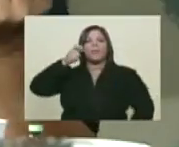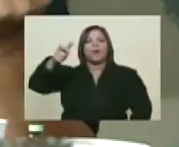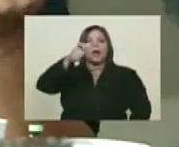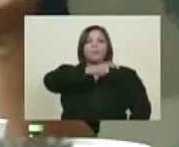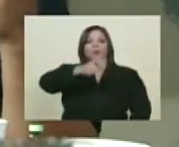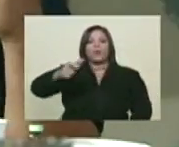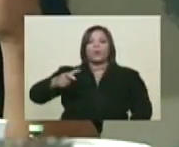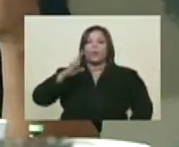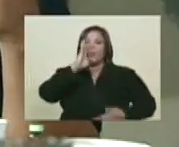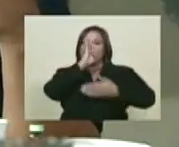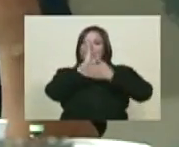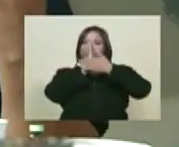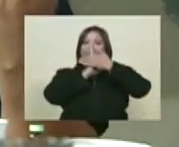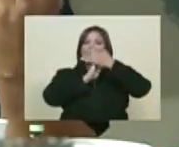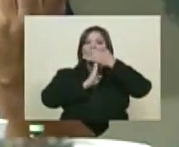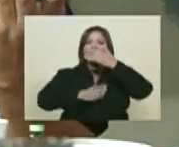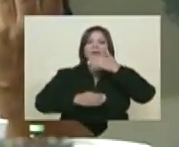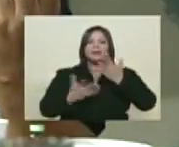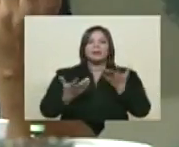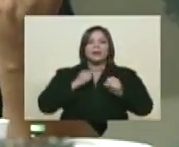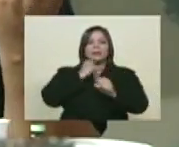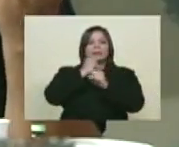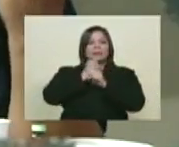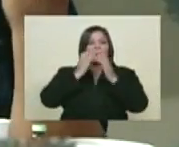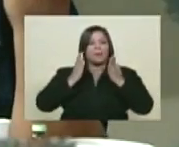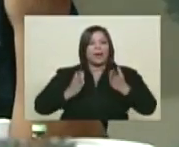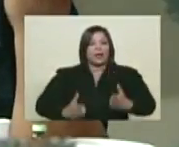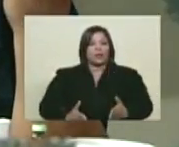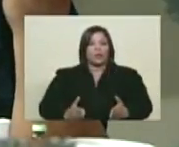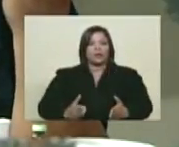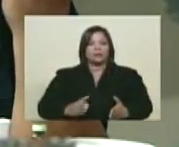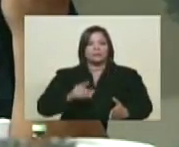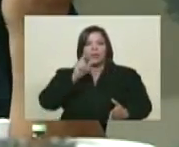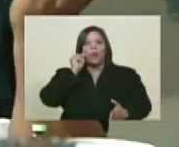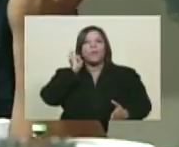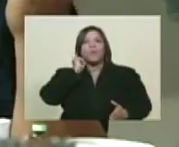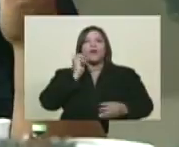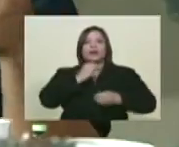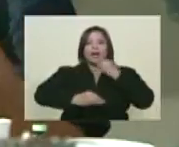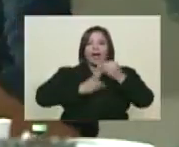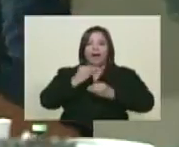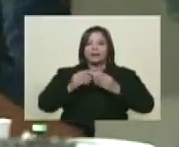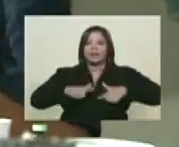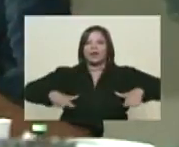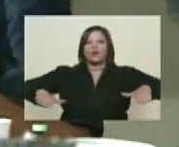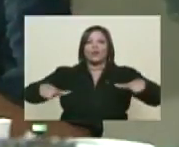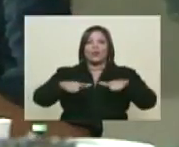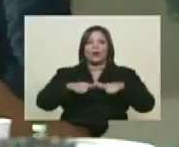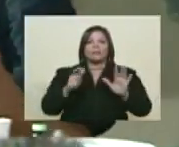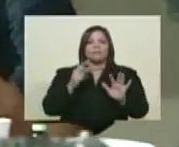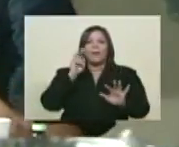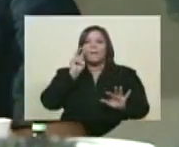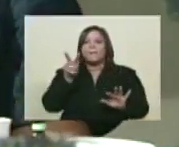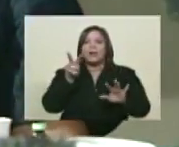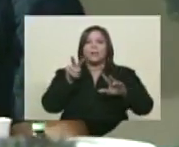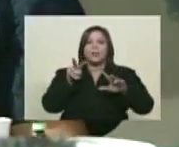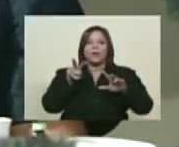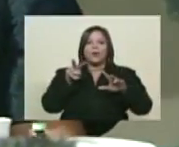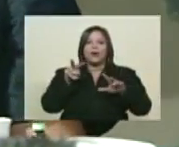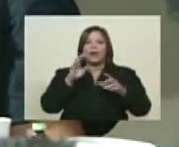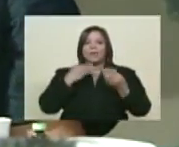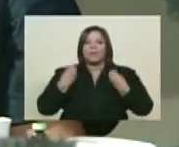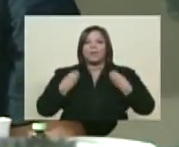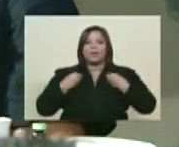hacen los más humildes, con lo que hacen los trabajadores de esas determinadas áreas. Vemos el andino